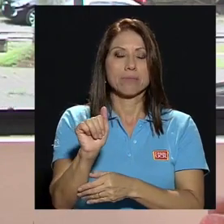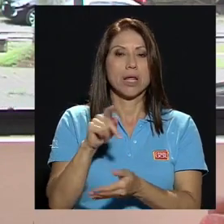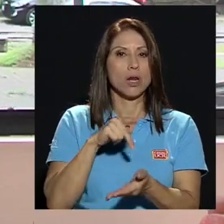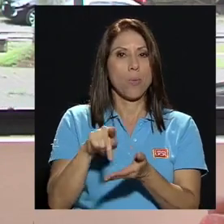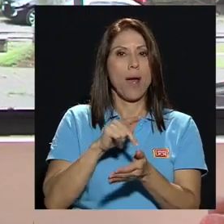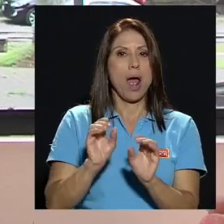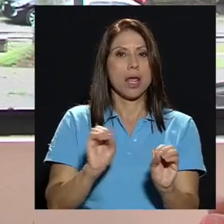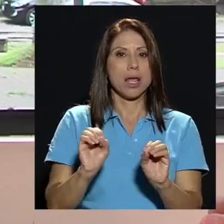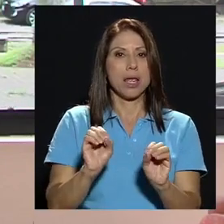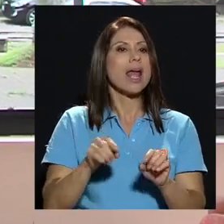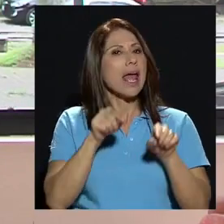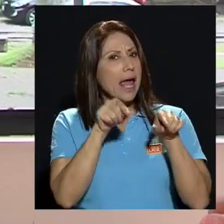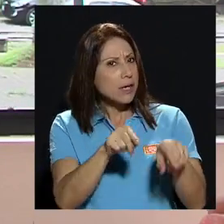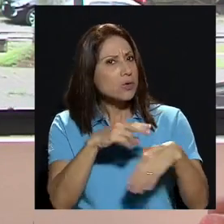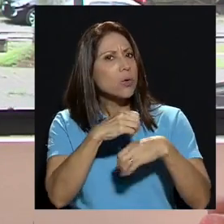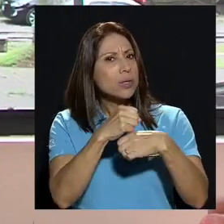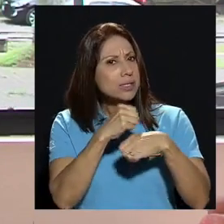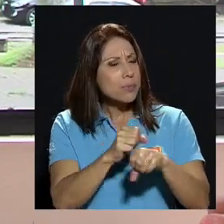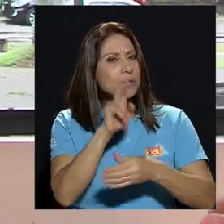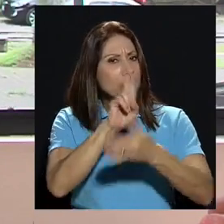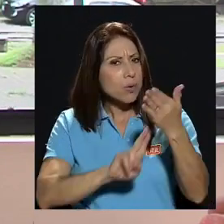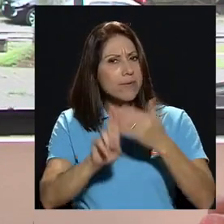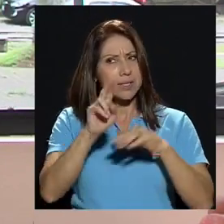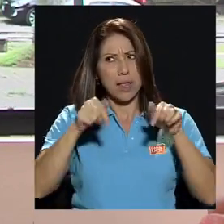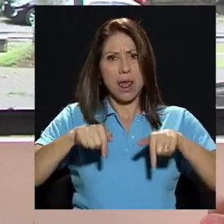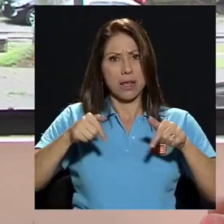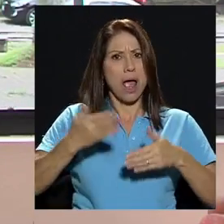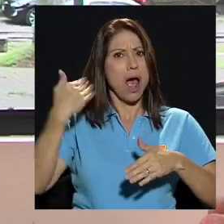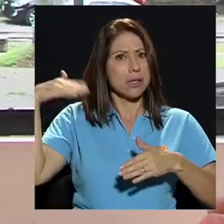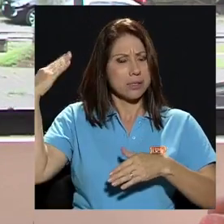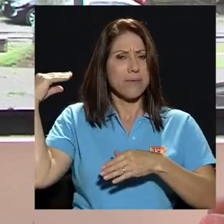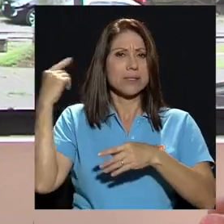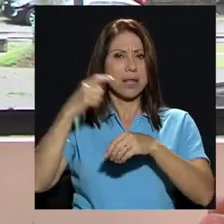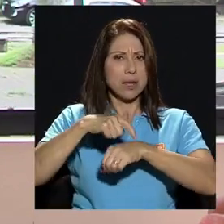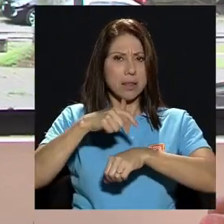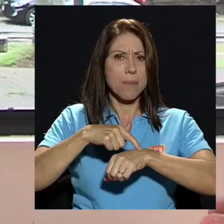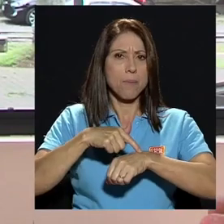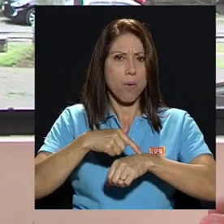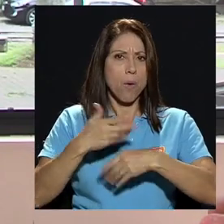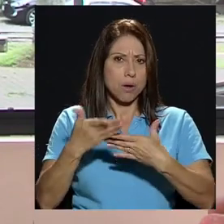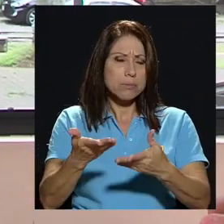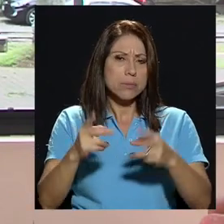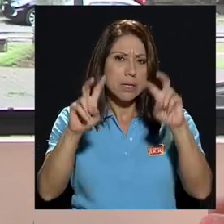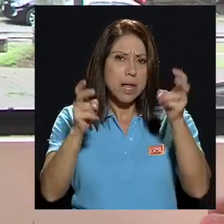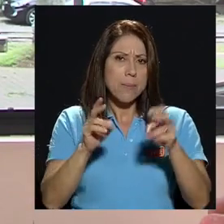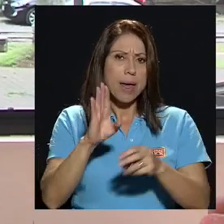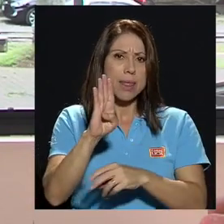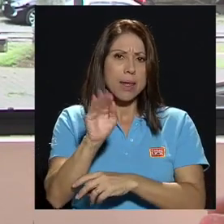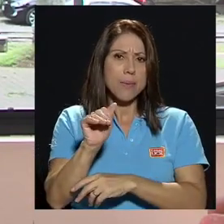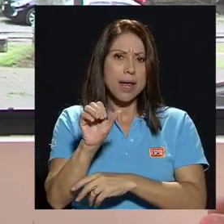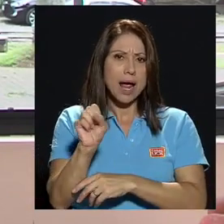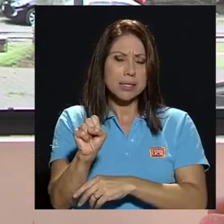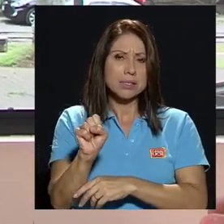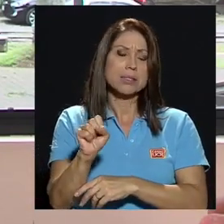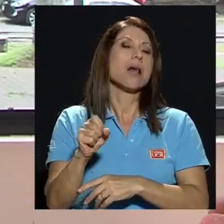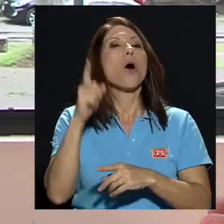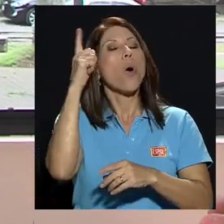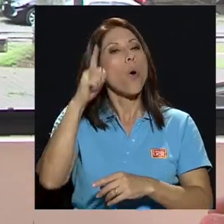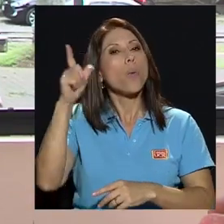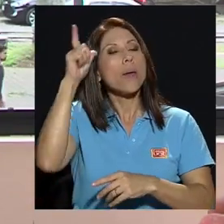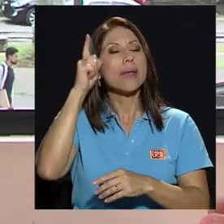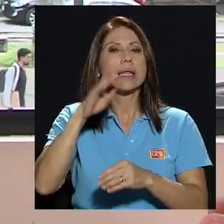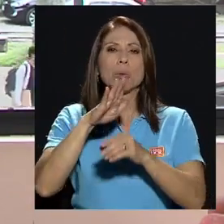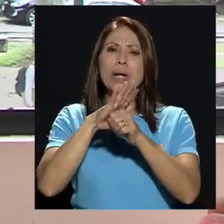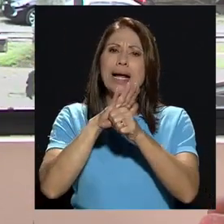Eso lo hicimos en la universidad, por lo menos lo de becas, hace bastante tiempo. Obviamente, hay una gran presión sobre la Universidad de Costa